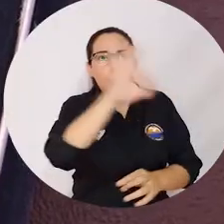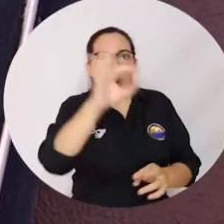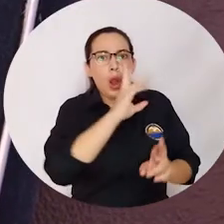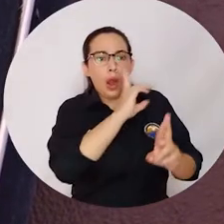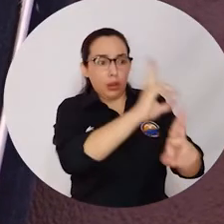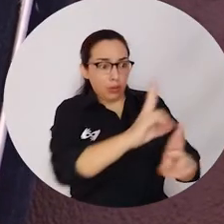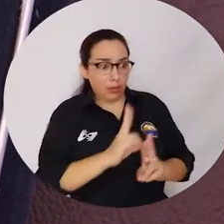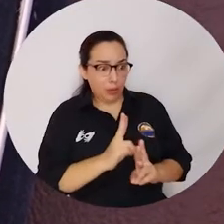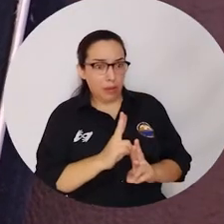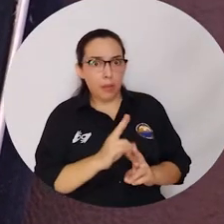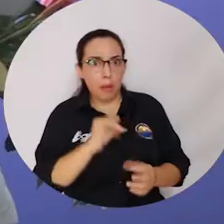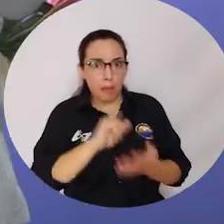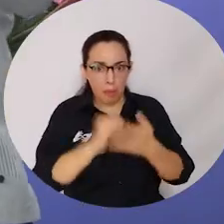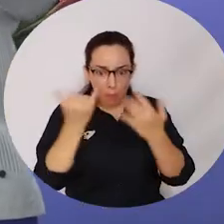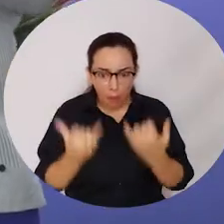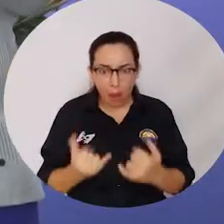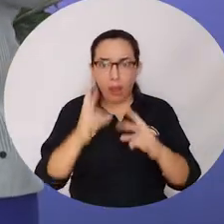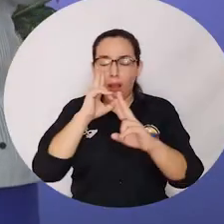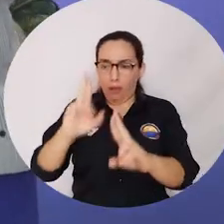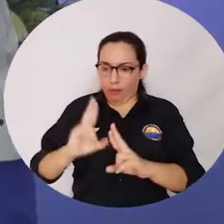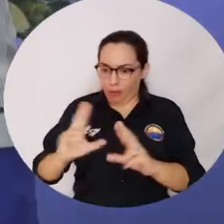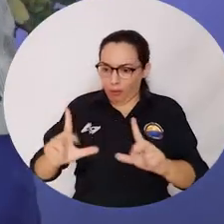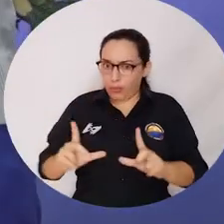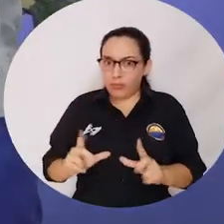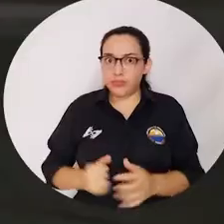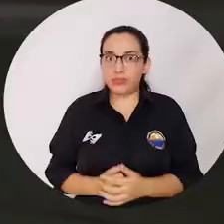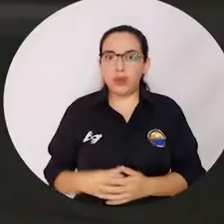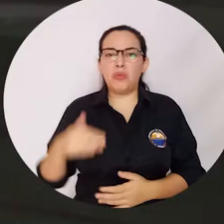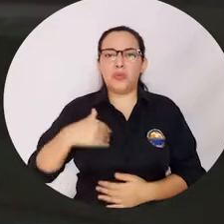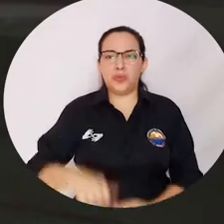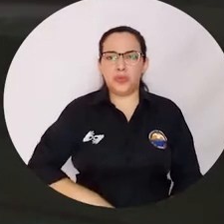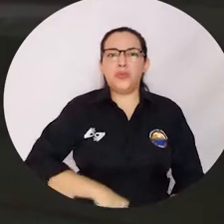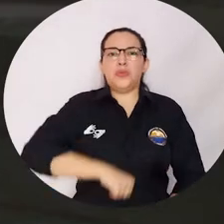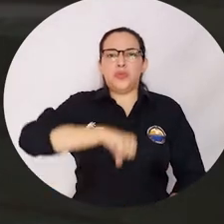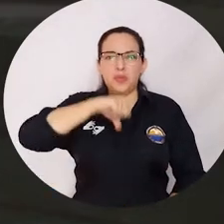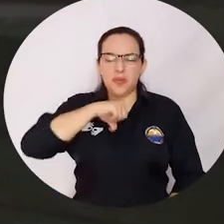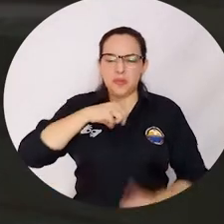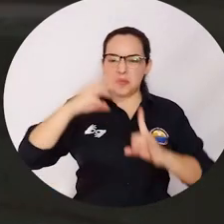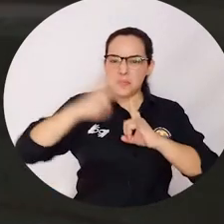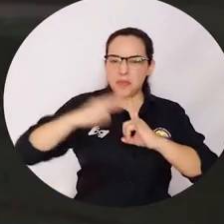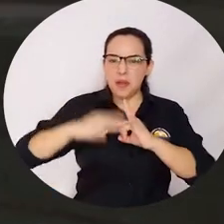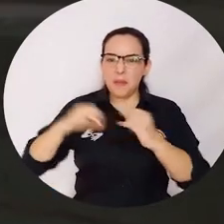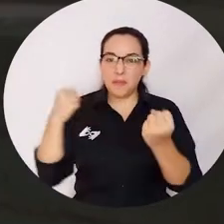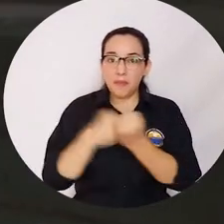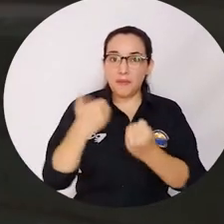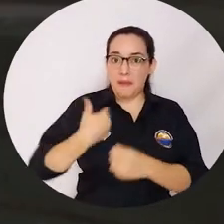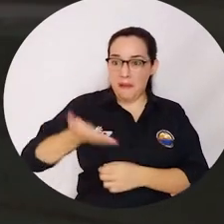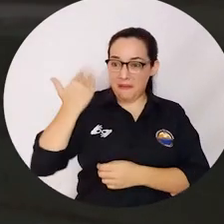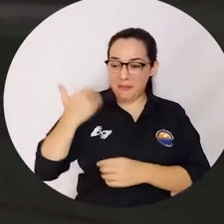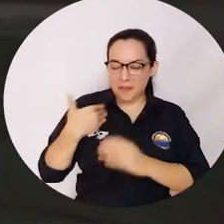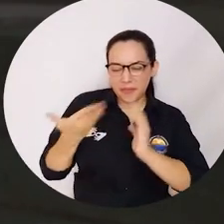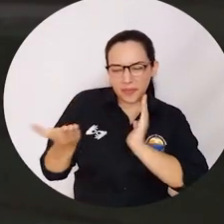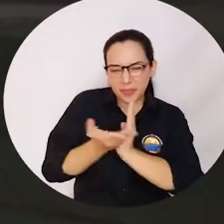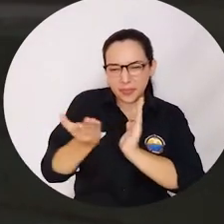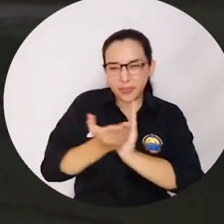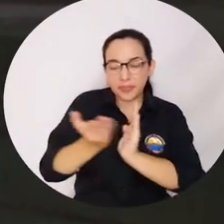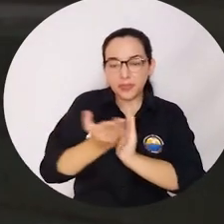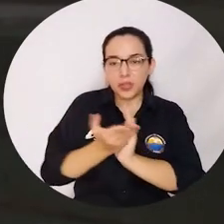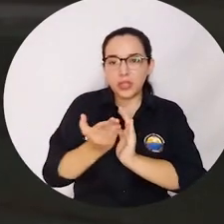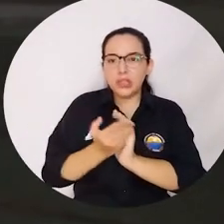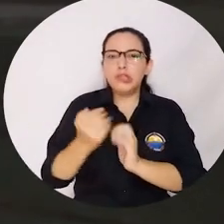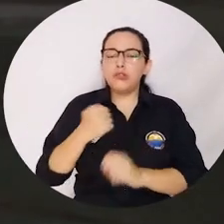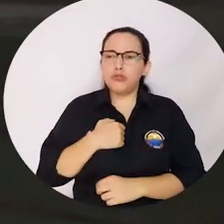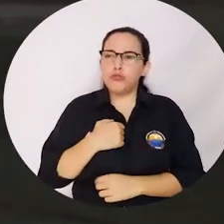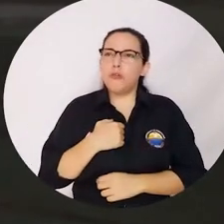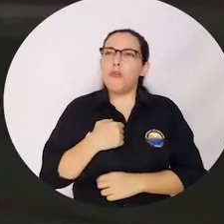recibido un reconocimiento tan grande como este. Es un gran orgullo poder sacar esta alma mater donde yo estudié y en donde